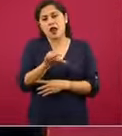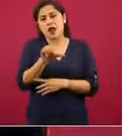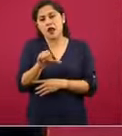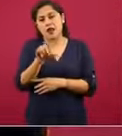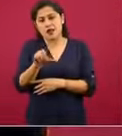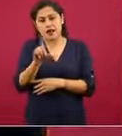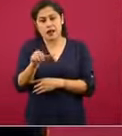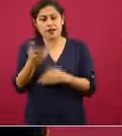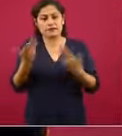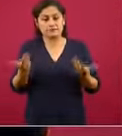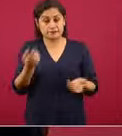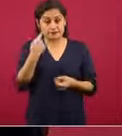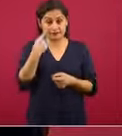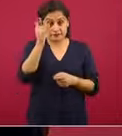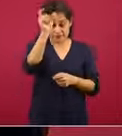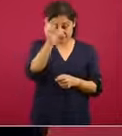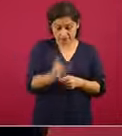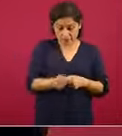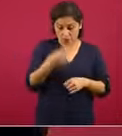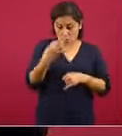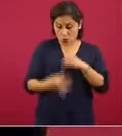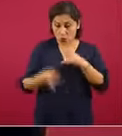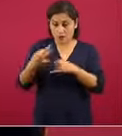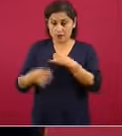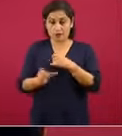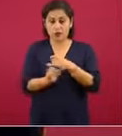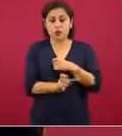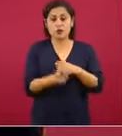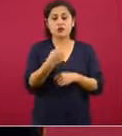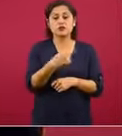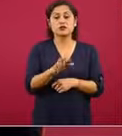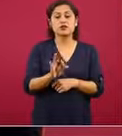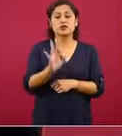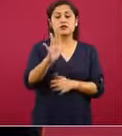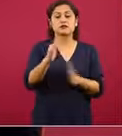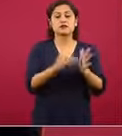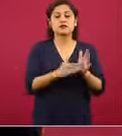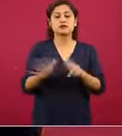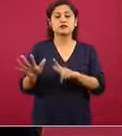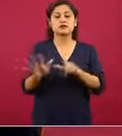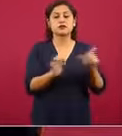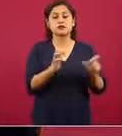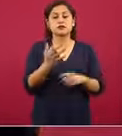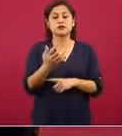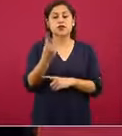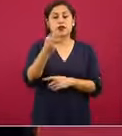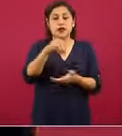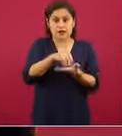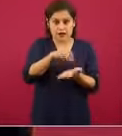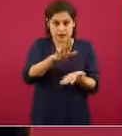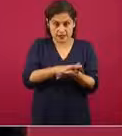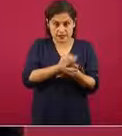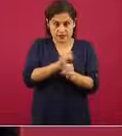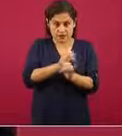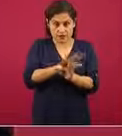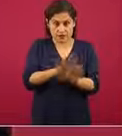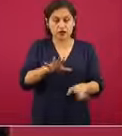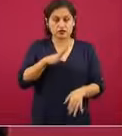tanto de la semana 49, que fueron 145 mil 753 en el sistema, en los